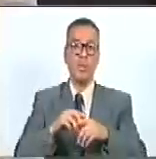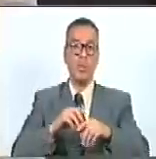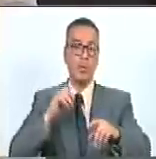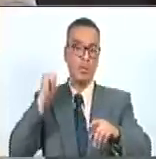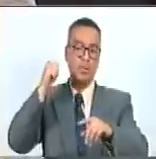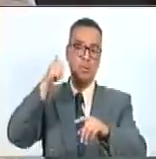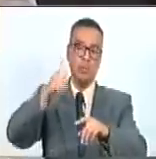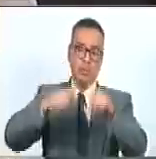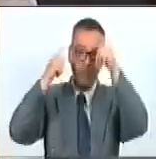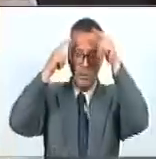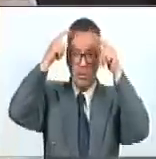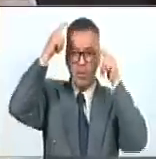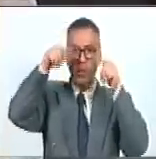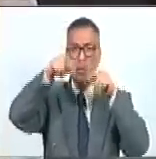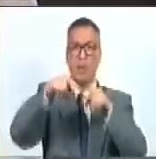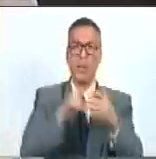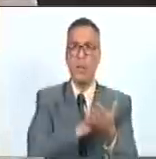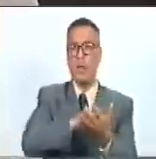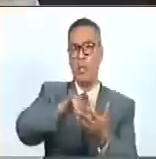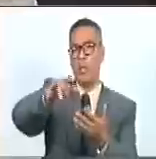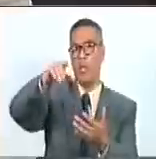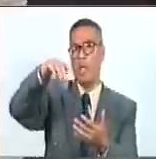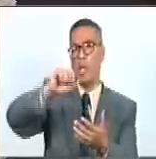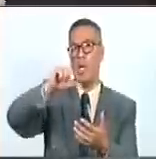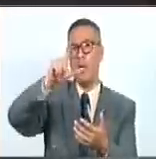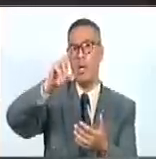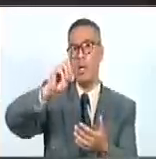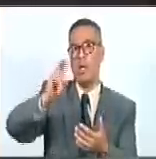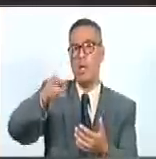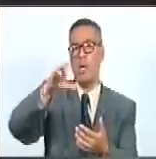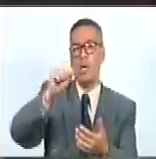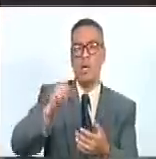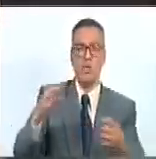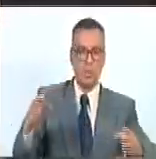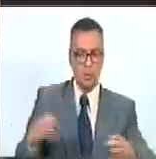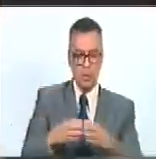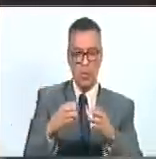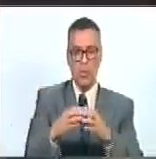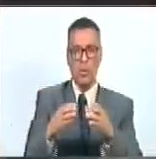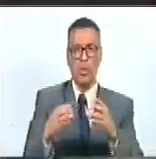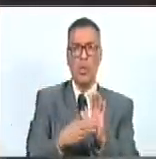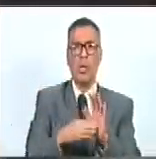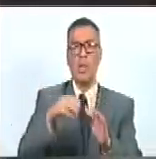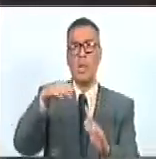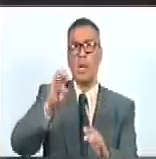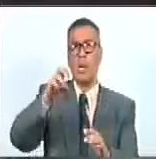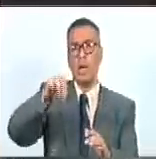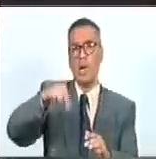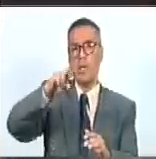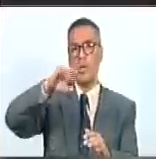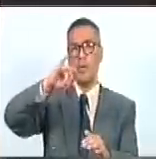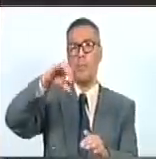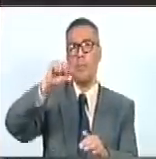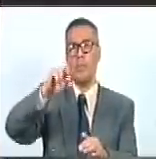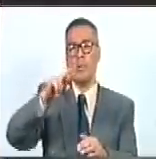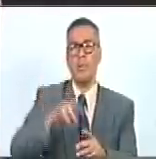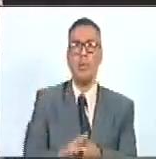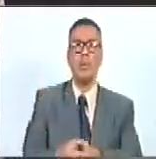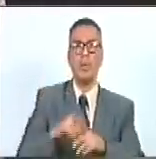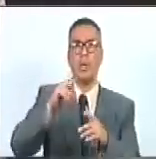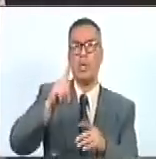eterno Hugo Chávez viajó a Doha y se reunió con el emir de Catar, el excelentísimo